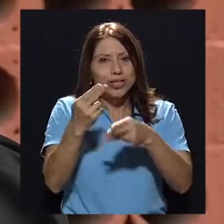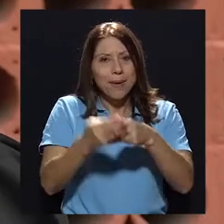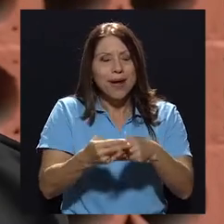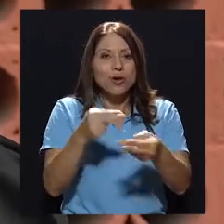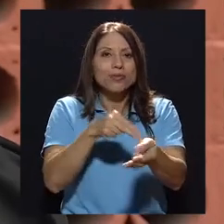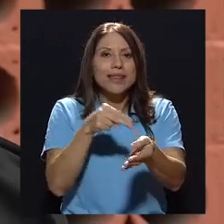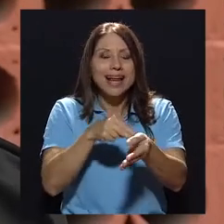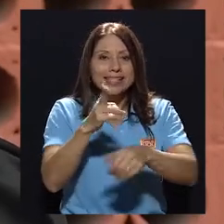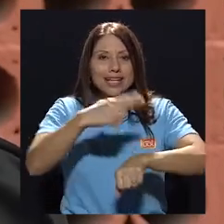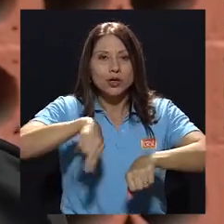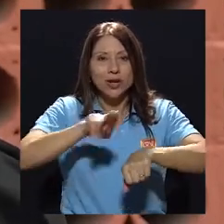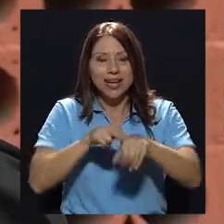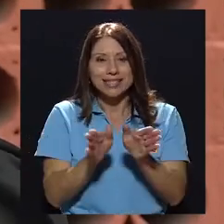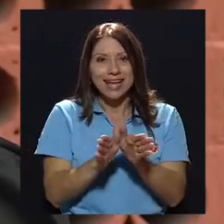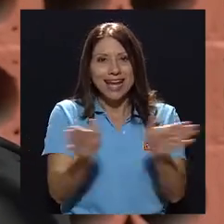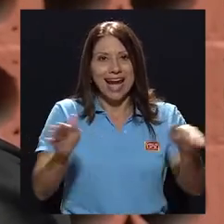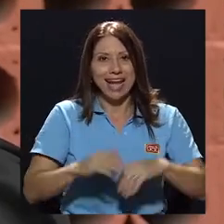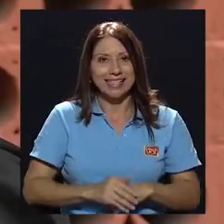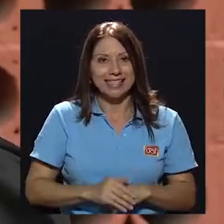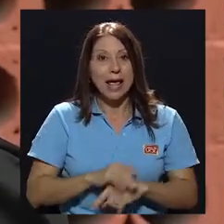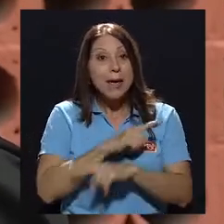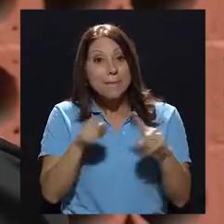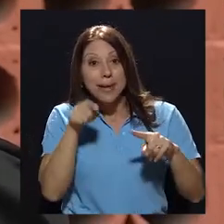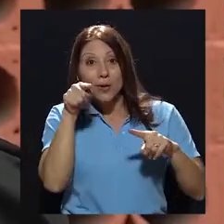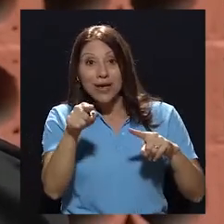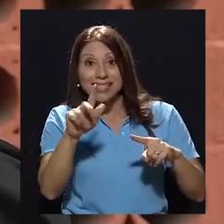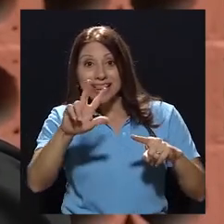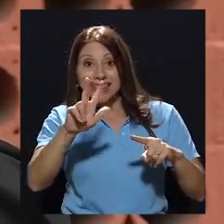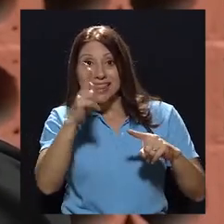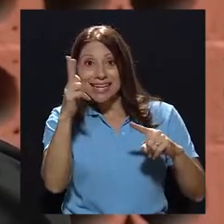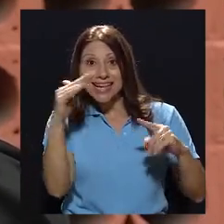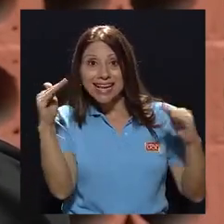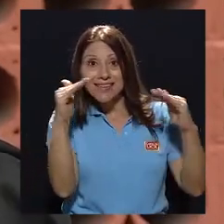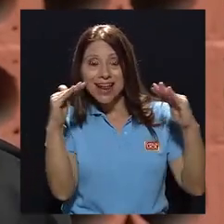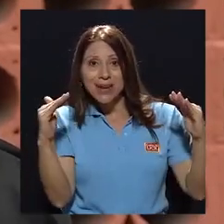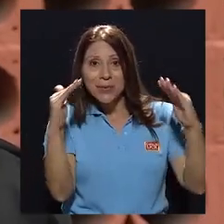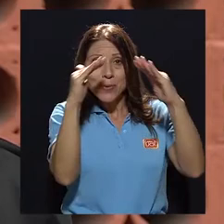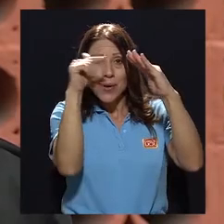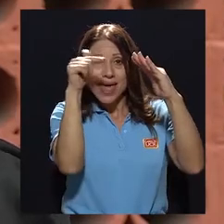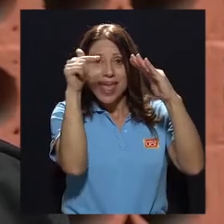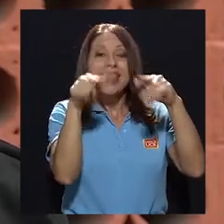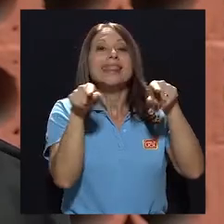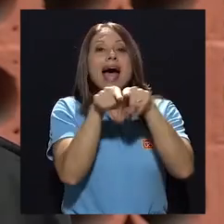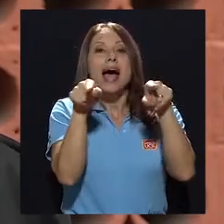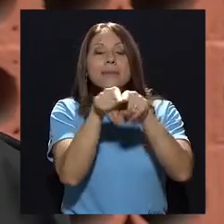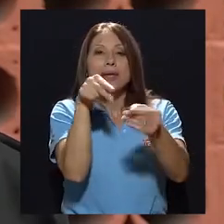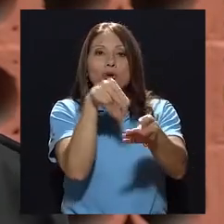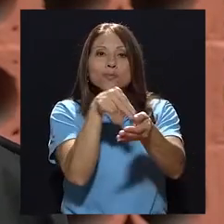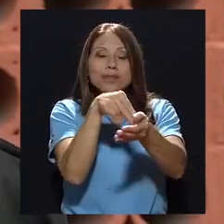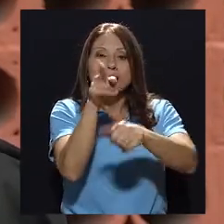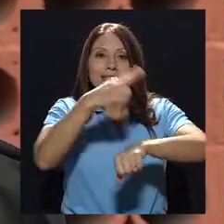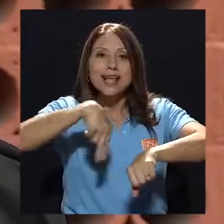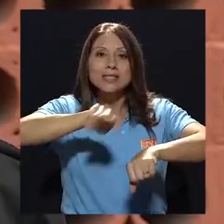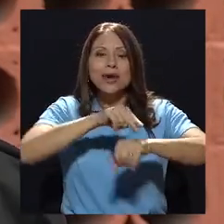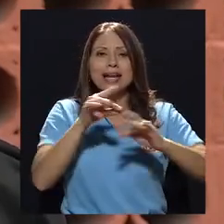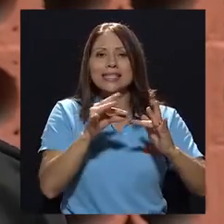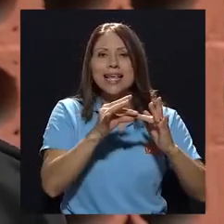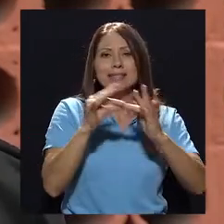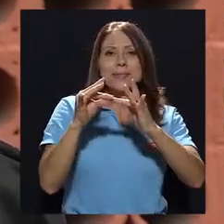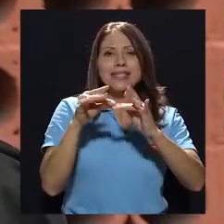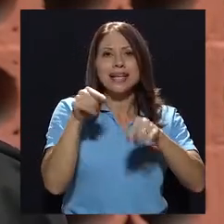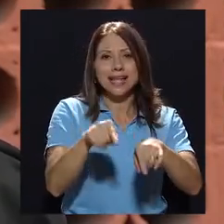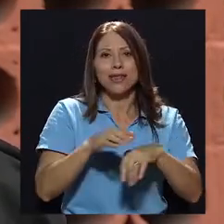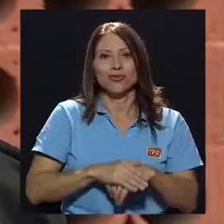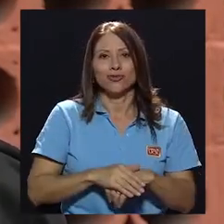nacionales generales. Pero de este tercer nivel también forman parte los hospitales nacionales especializados.